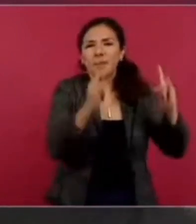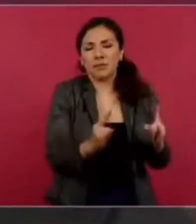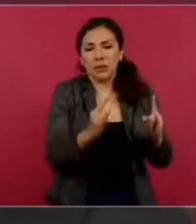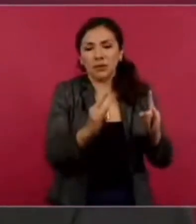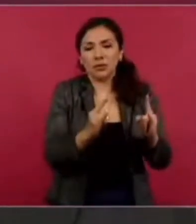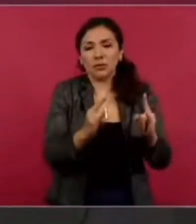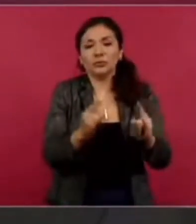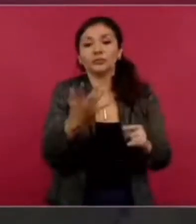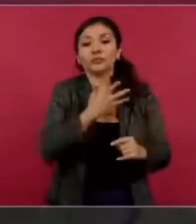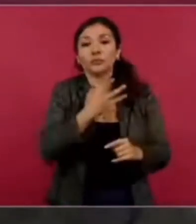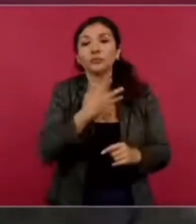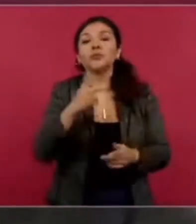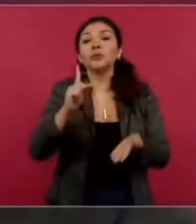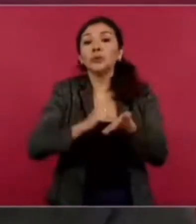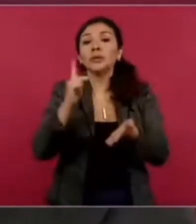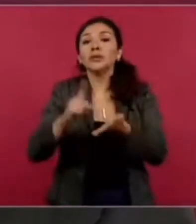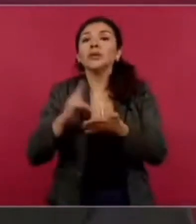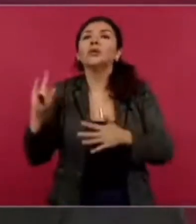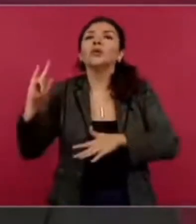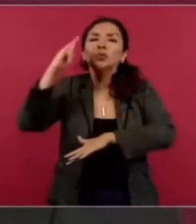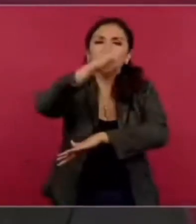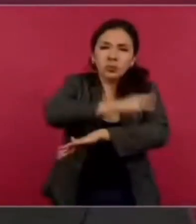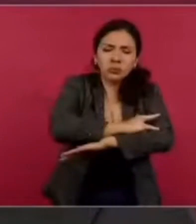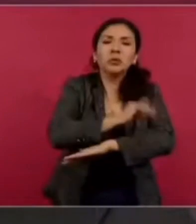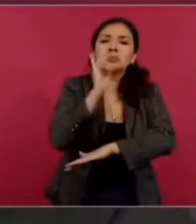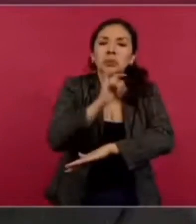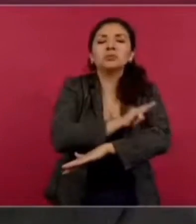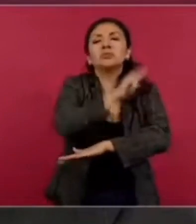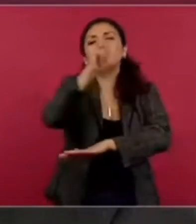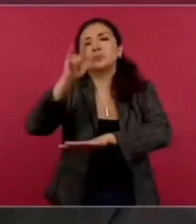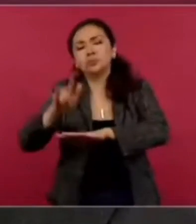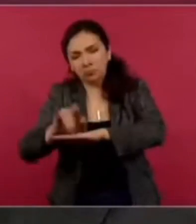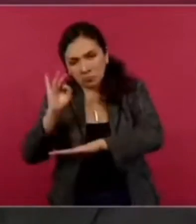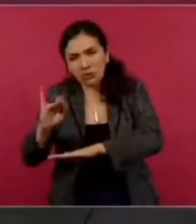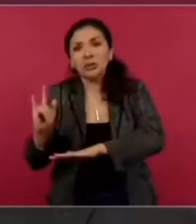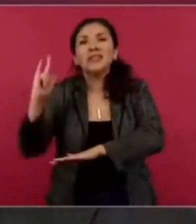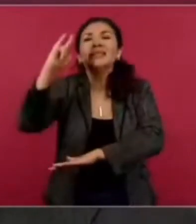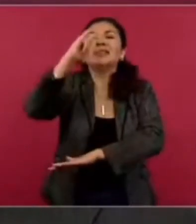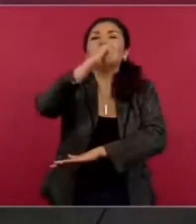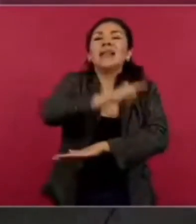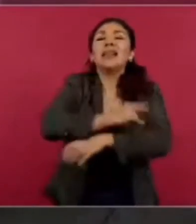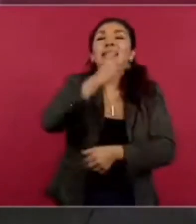Ya llevaban dos viajes. Creo que en el tercero